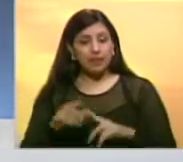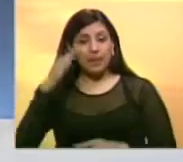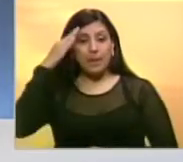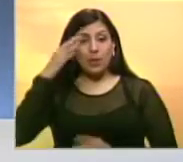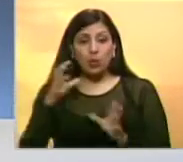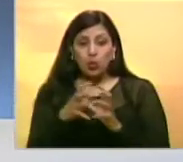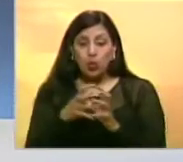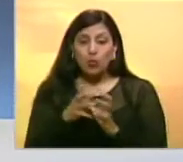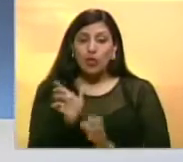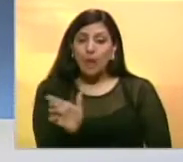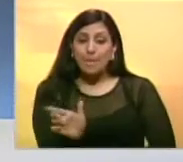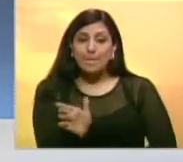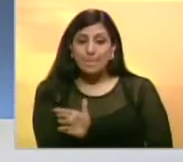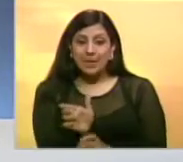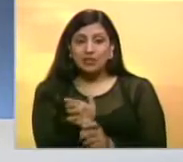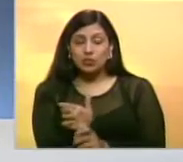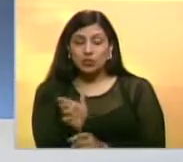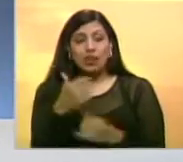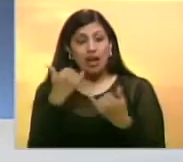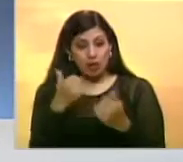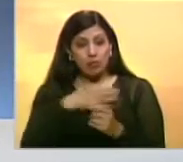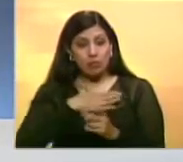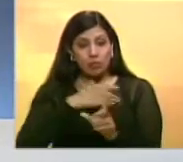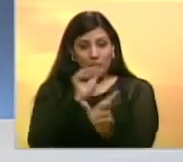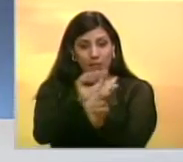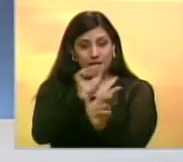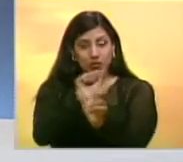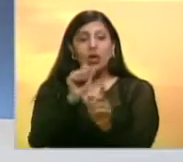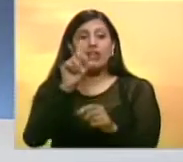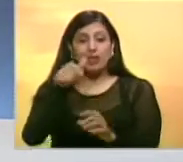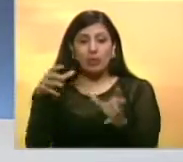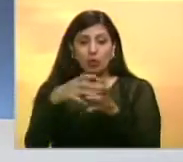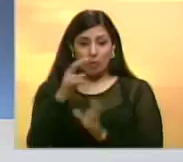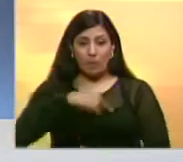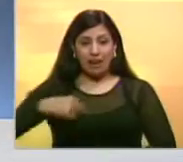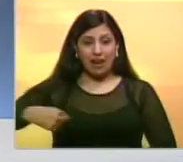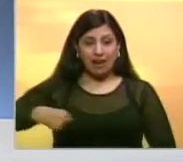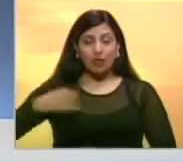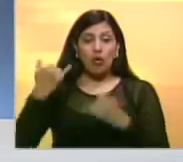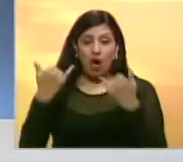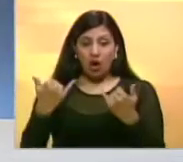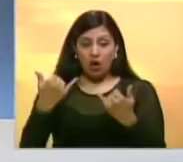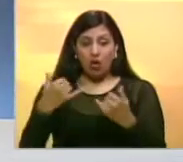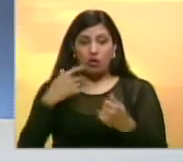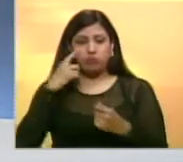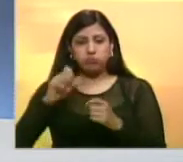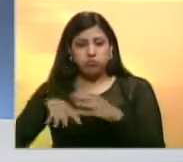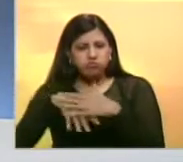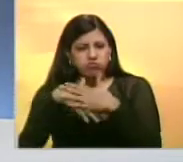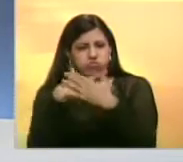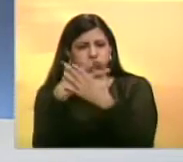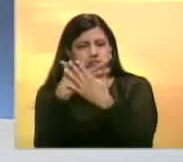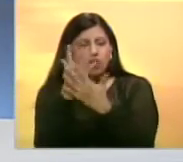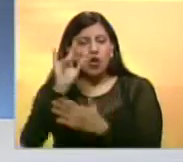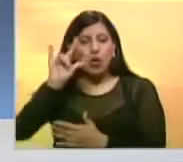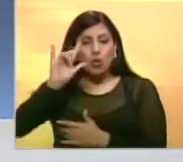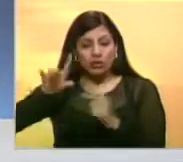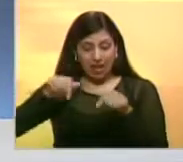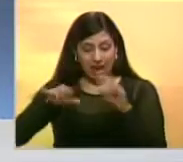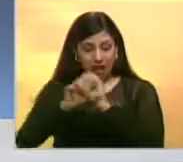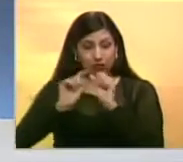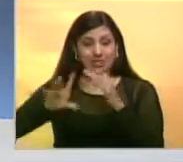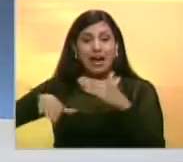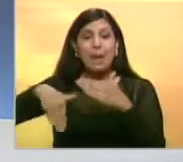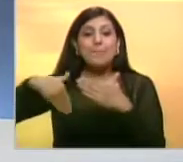Militantes del Partido Socialista Unido de Venezuela y miembros de colectivos aseguraron que se mantendrán en vigilia desde este lunes hasta la